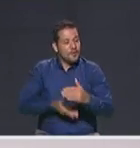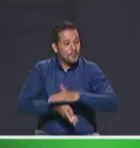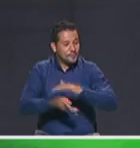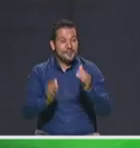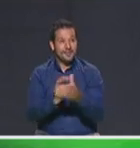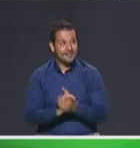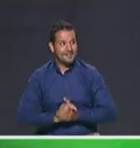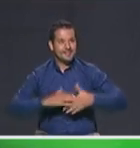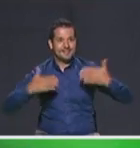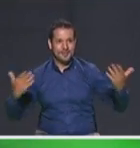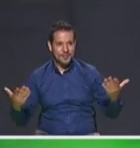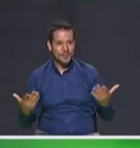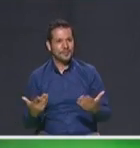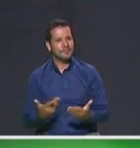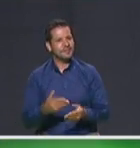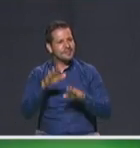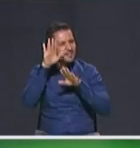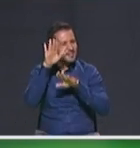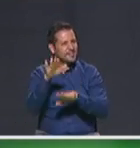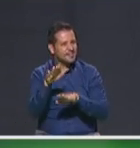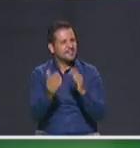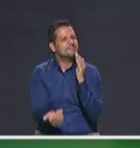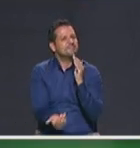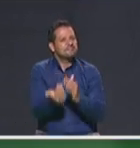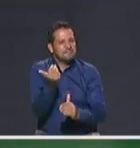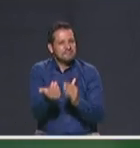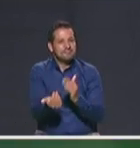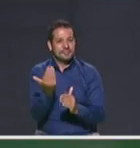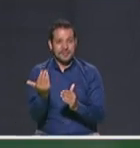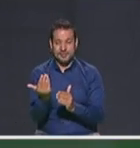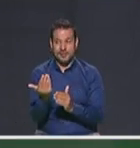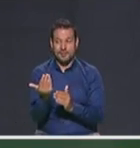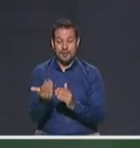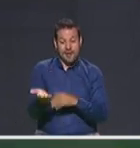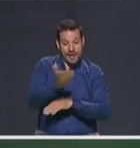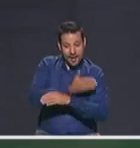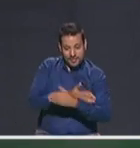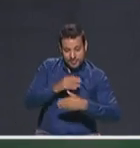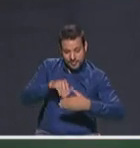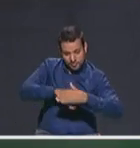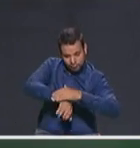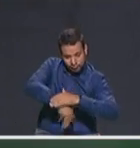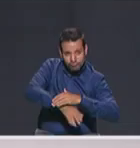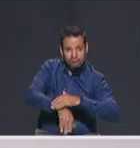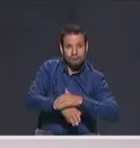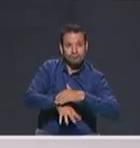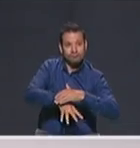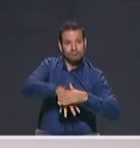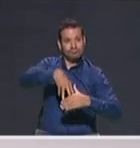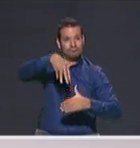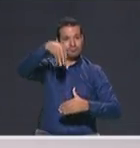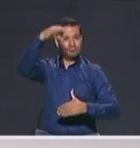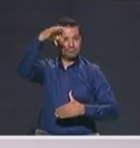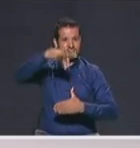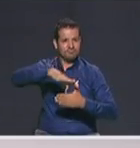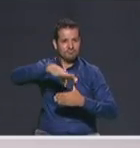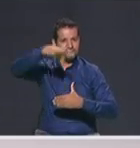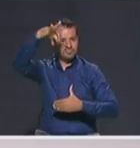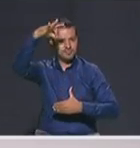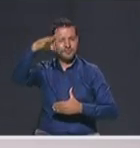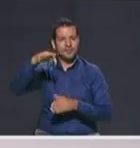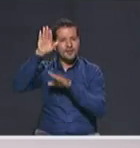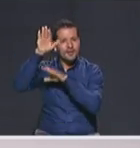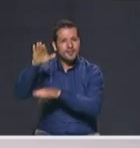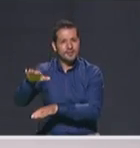y a la candidata que nos acompaña esta noche. Comenzamos de acuerdo al sorteo que se realizó hace pocos minutos con el candidato Juan